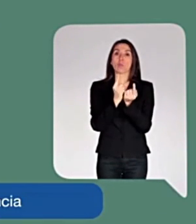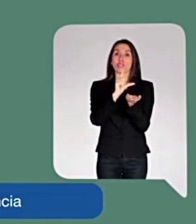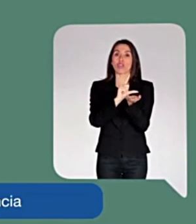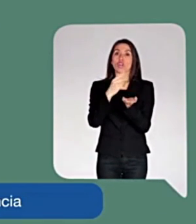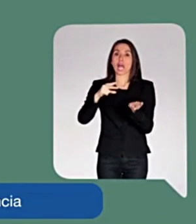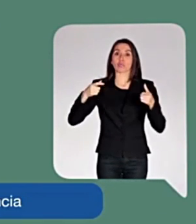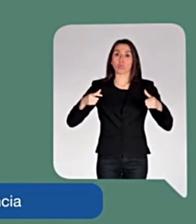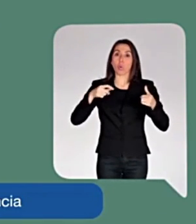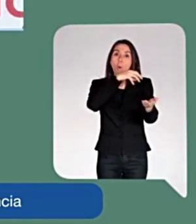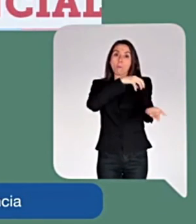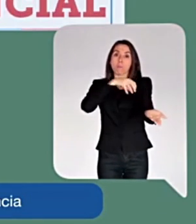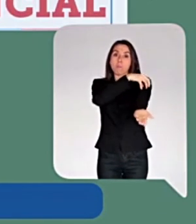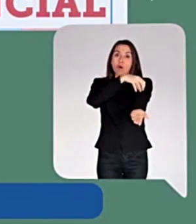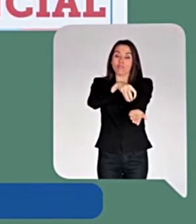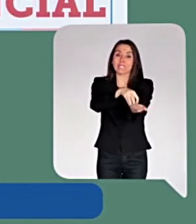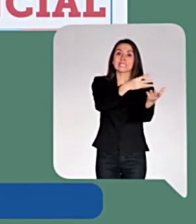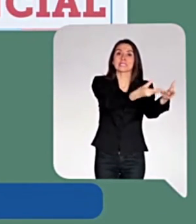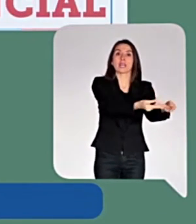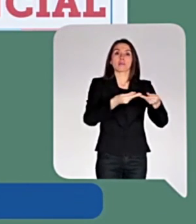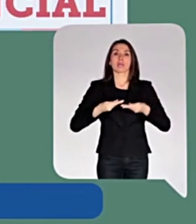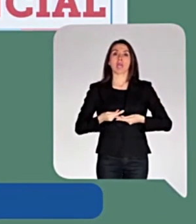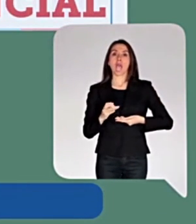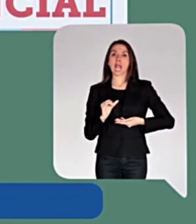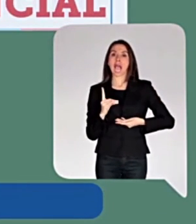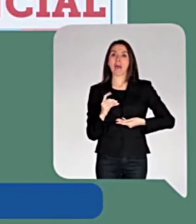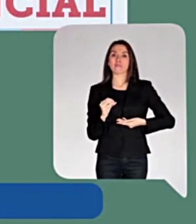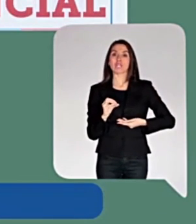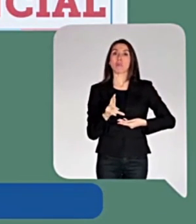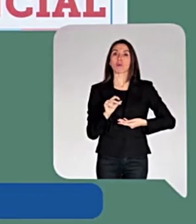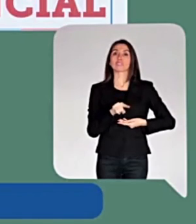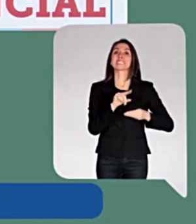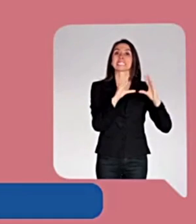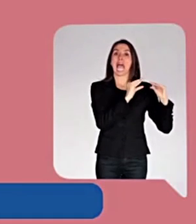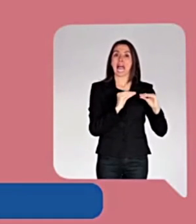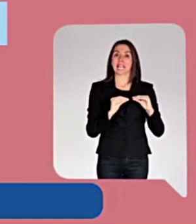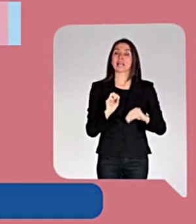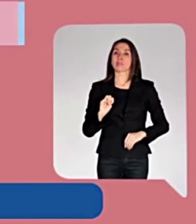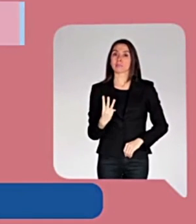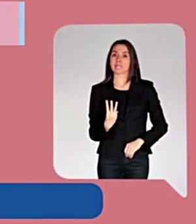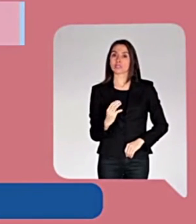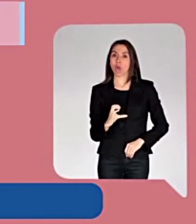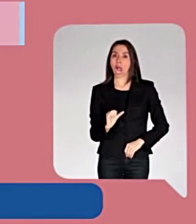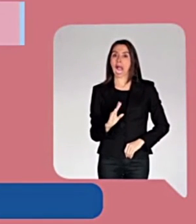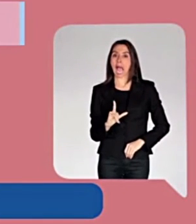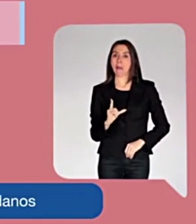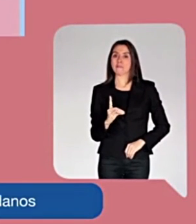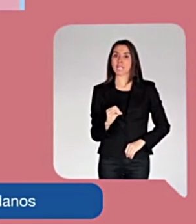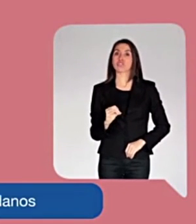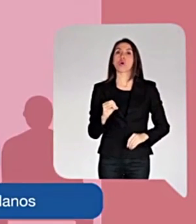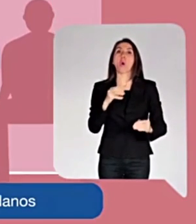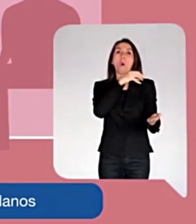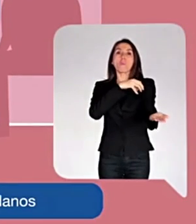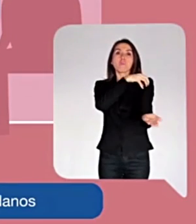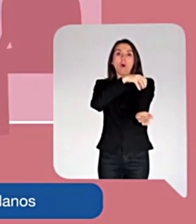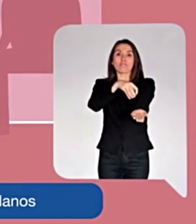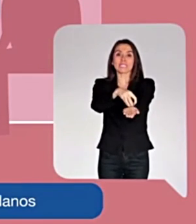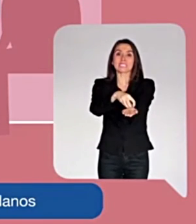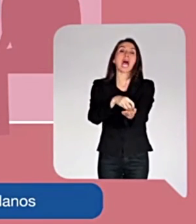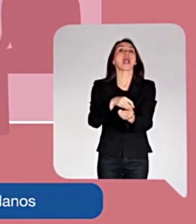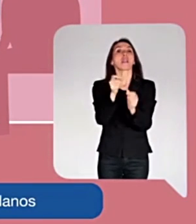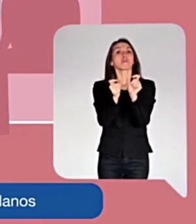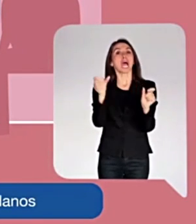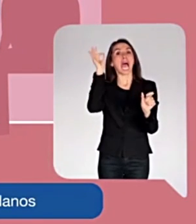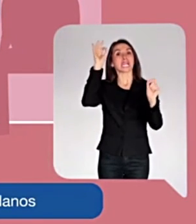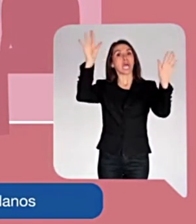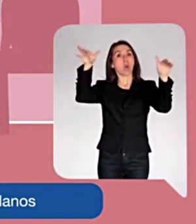los encuentros locales de tu provincia fijarán la agenda del Cabildo Provincial. 3. Cabildo Provincial. Es una reunión pública y